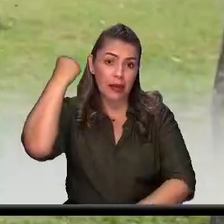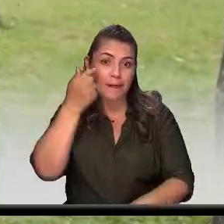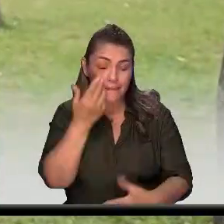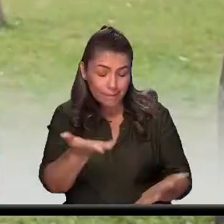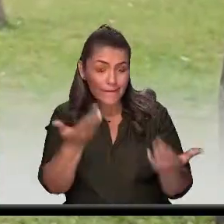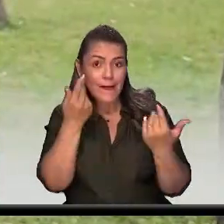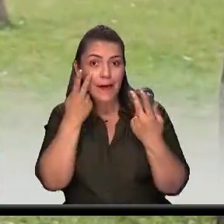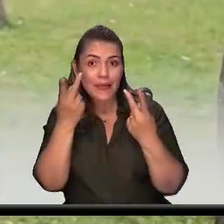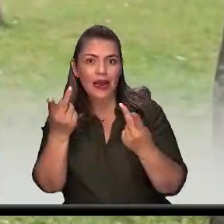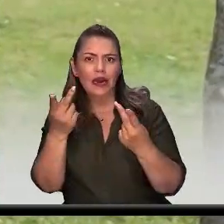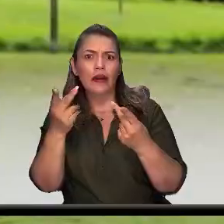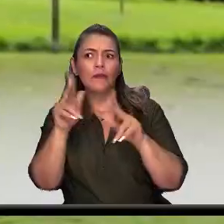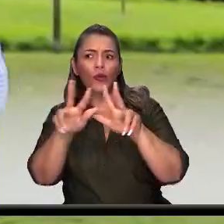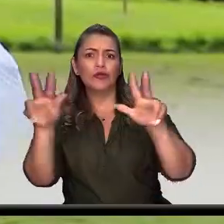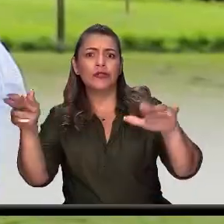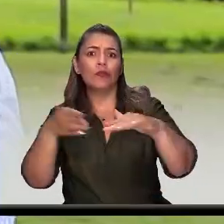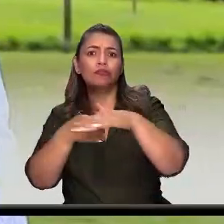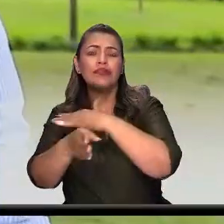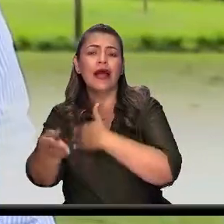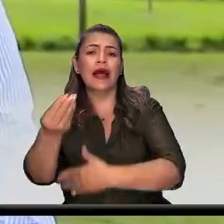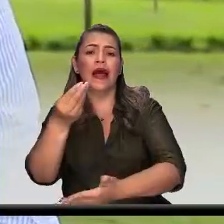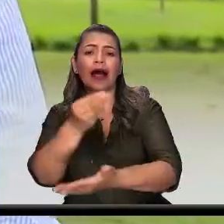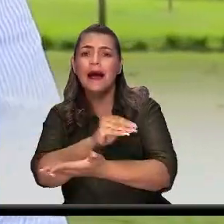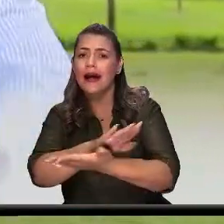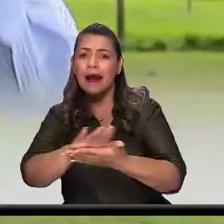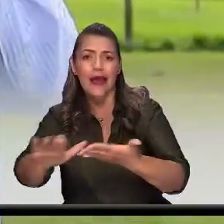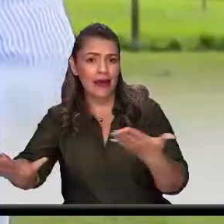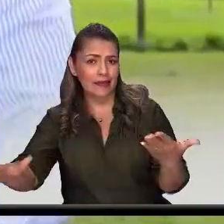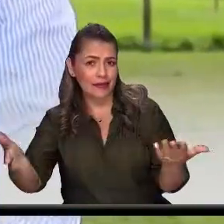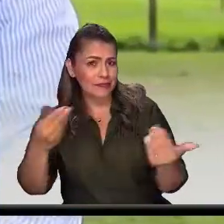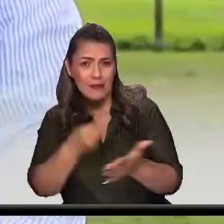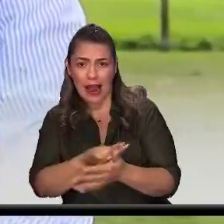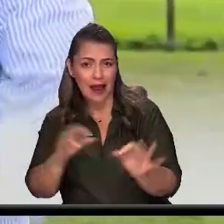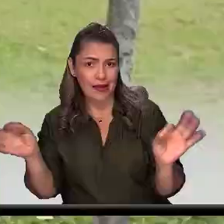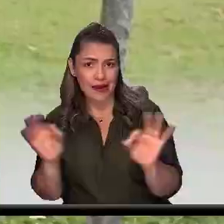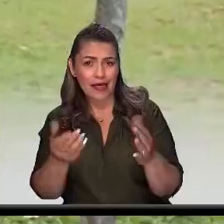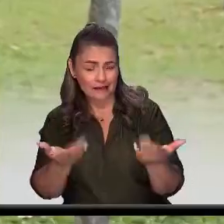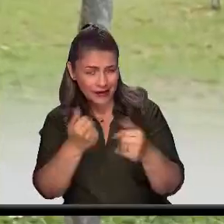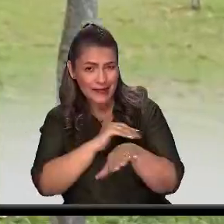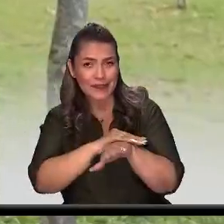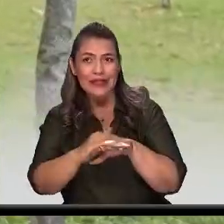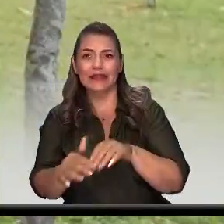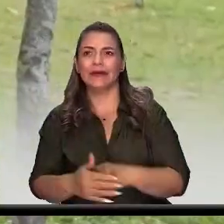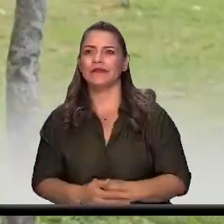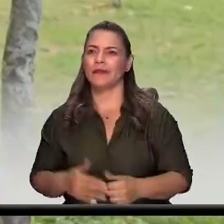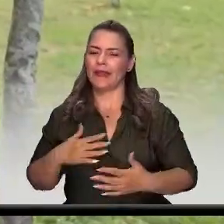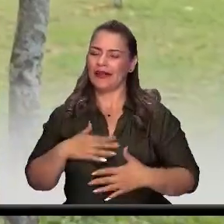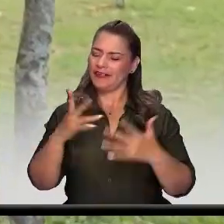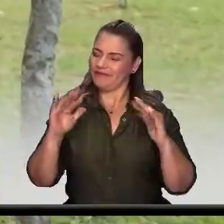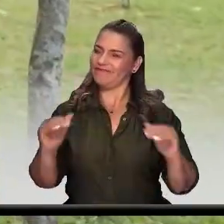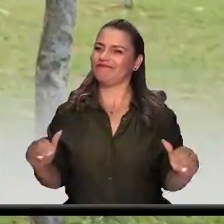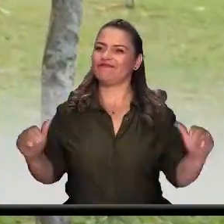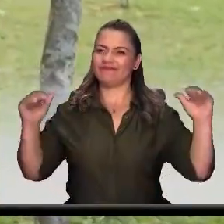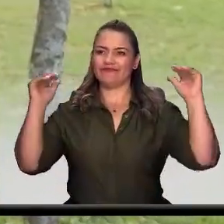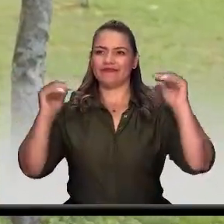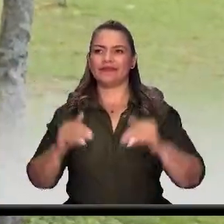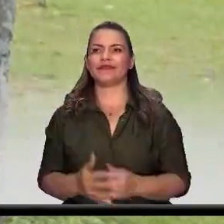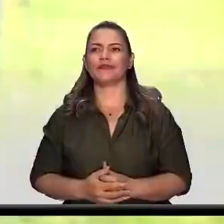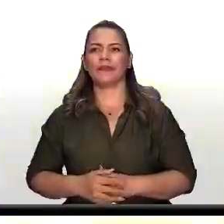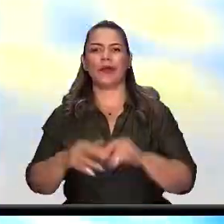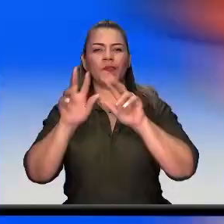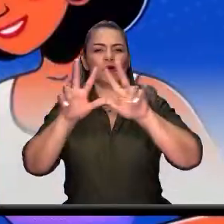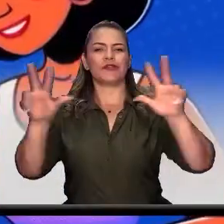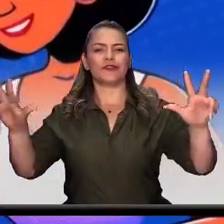la entrada es totalmente gratuita, todos correspondientes invitados. Esta celebración hay que hacerla por lo grande. ¡Que viva el Museo de Itagüí!